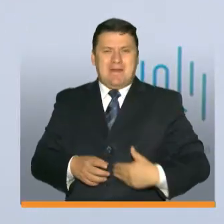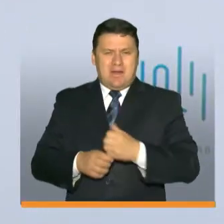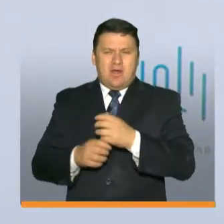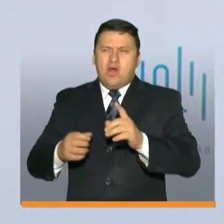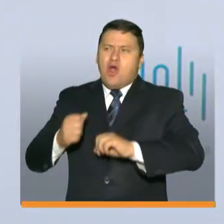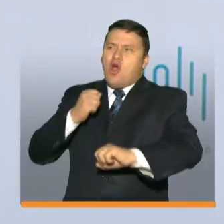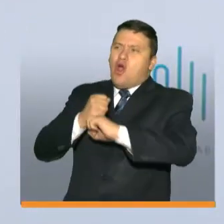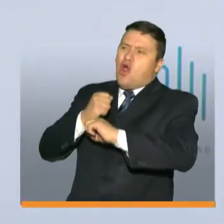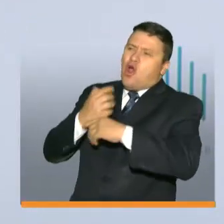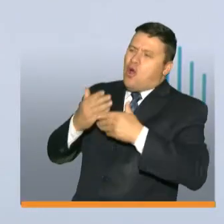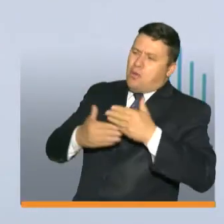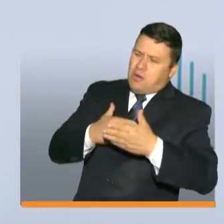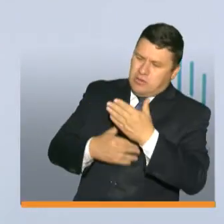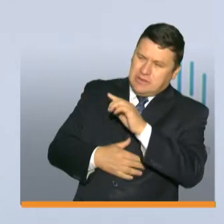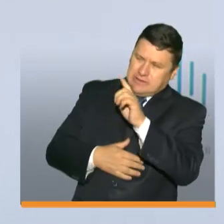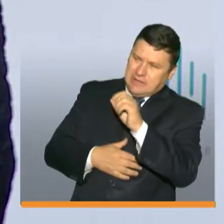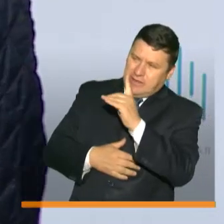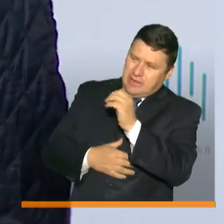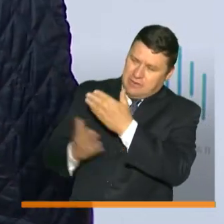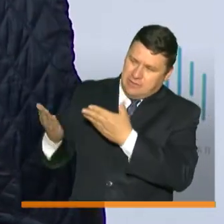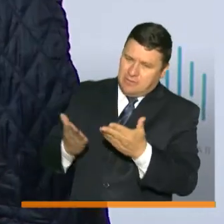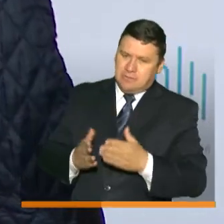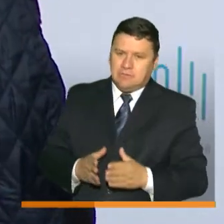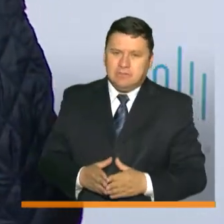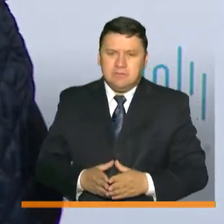es el apoyo y cómo ha sido este proceso. Sandra, bienvenida.